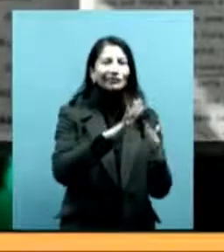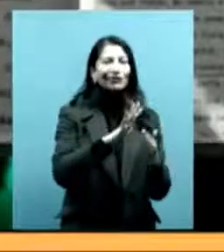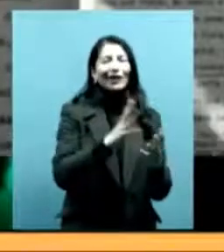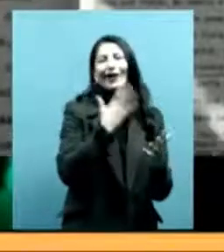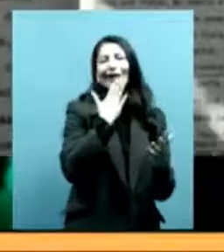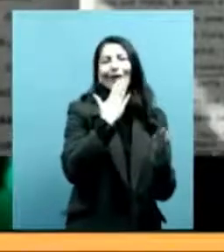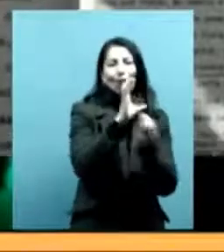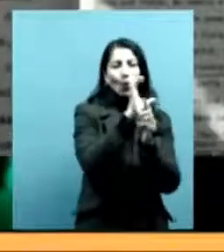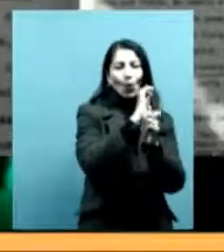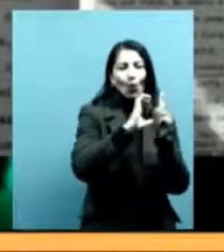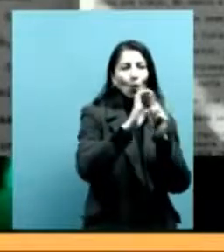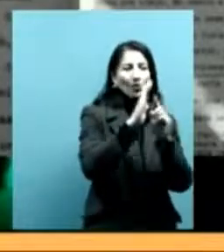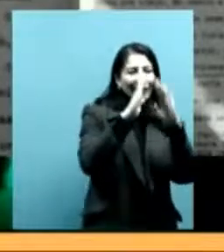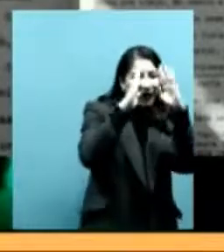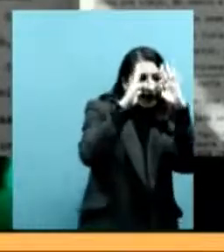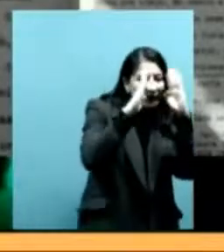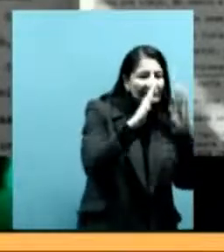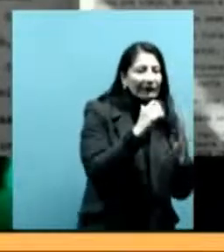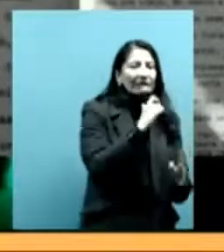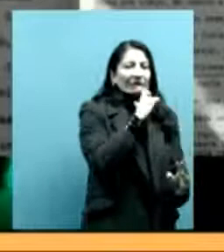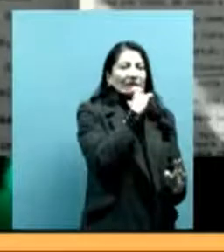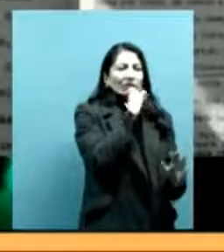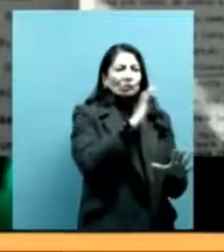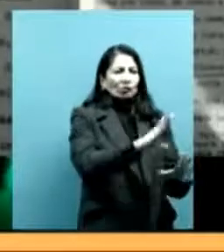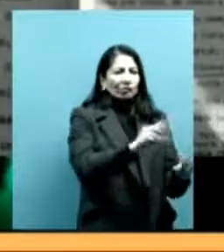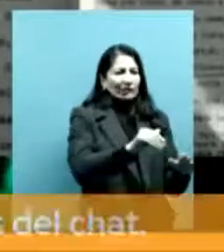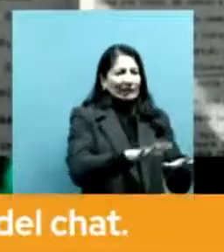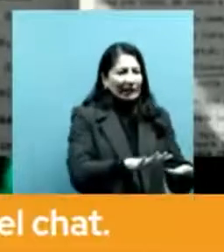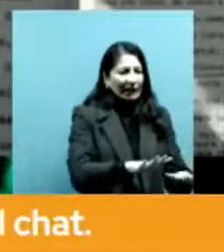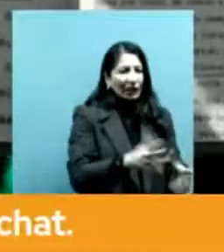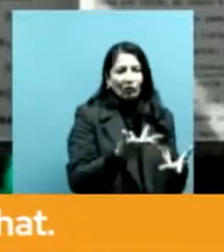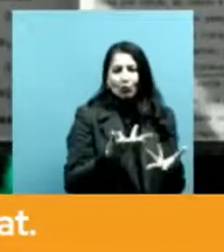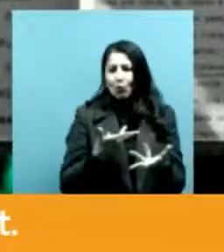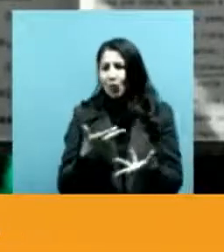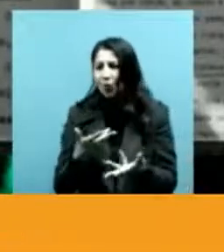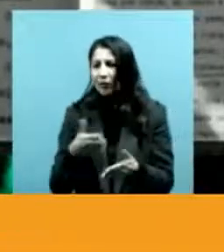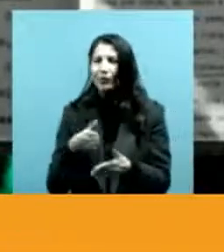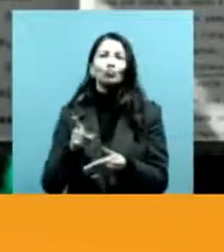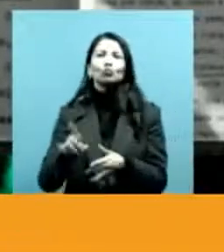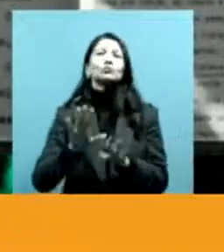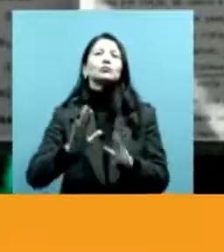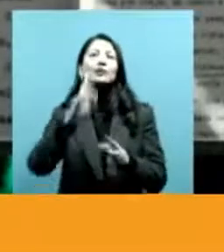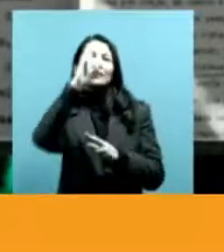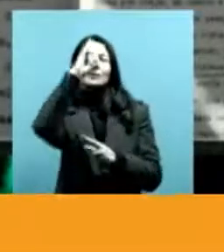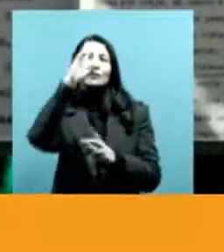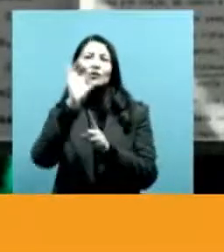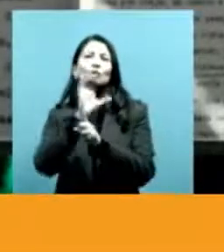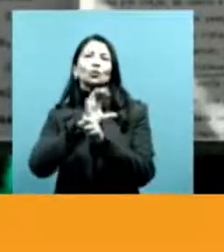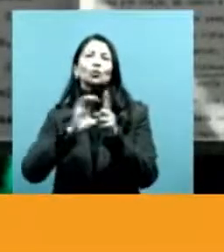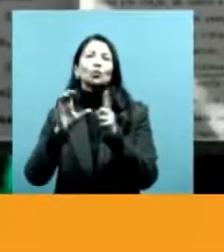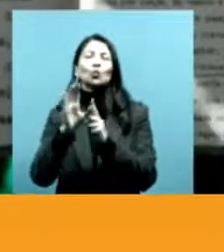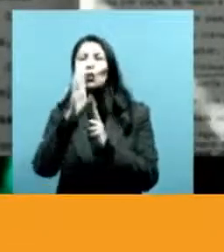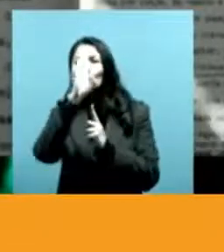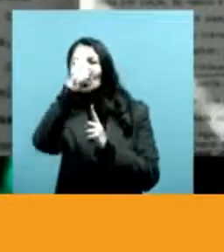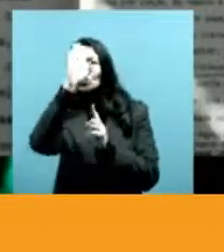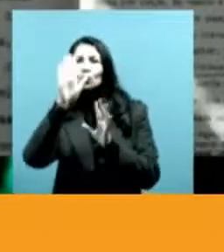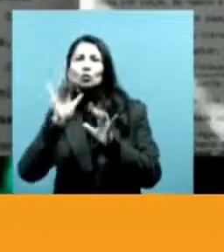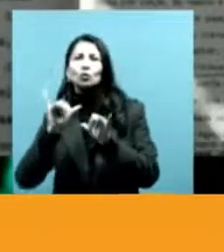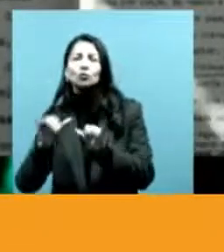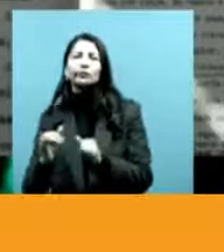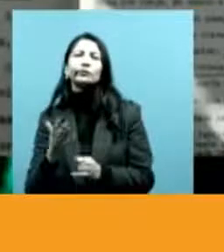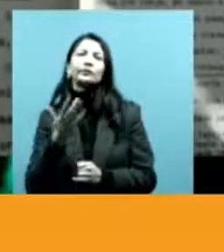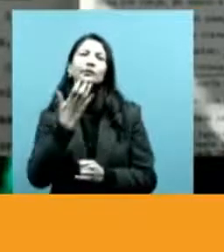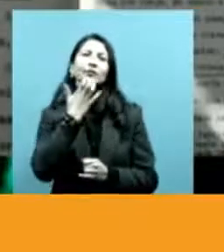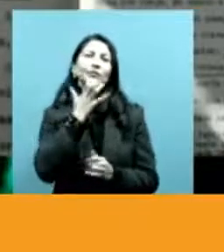se muestra la intención del Estado de separar a las familias, ¿no? Acá son otros documentos que hablan de cuántos viajes se va a